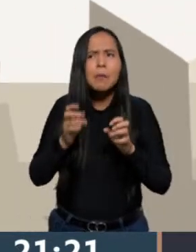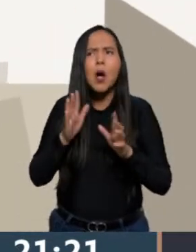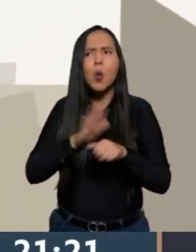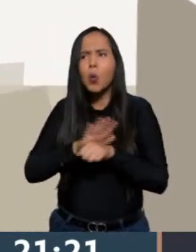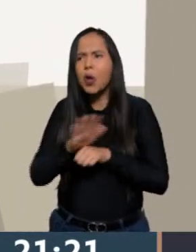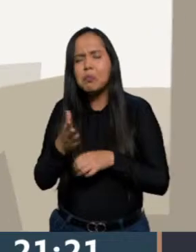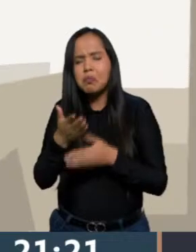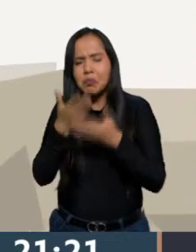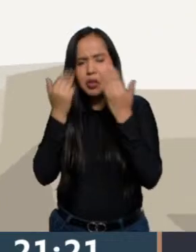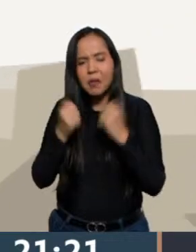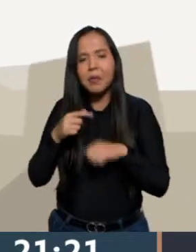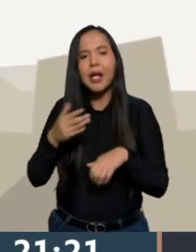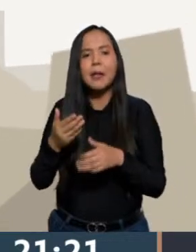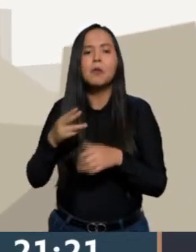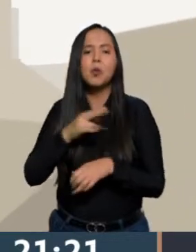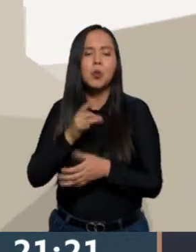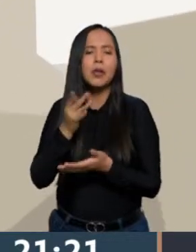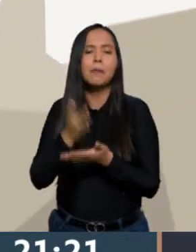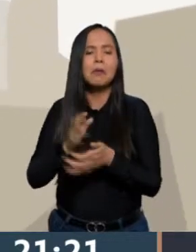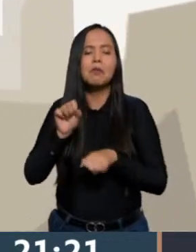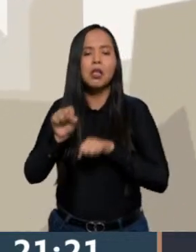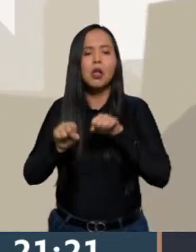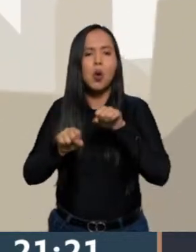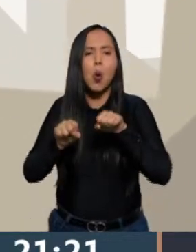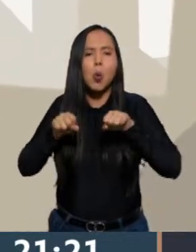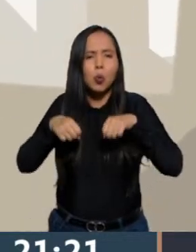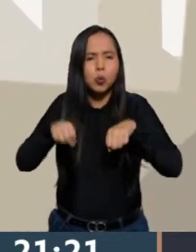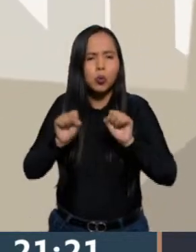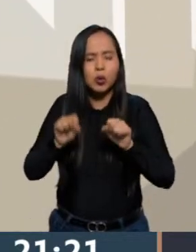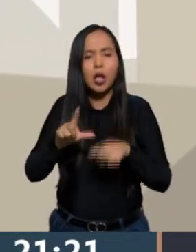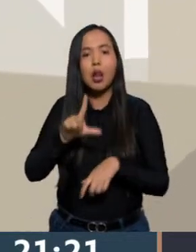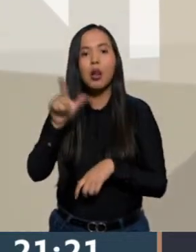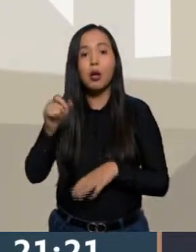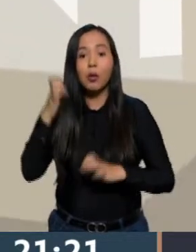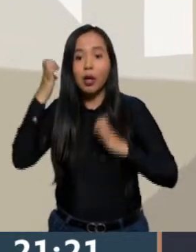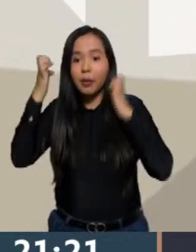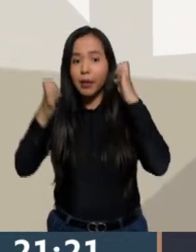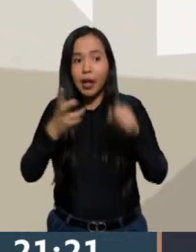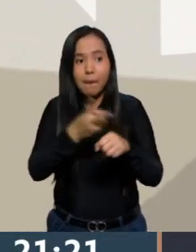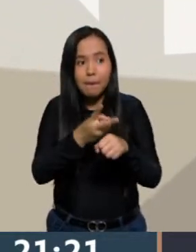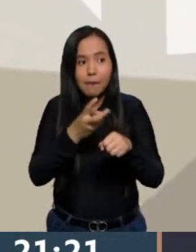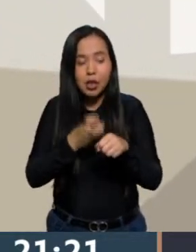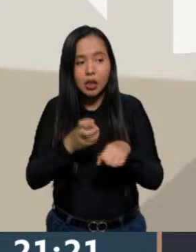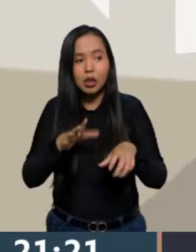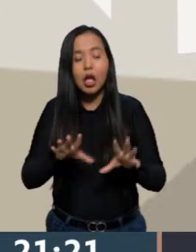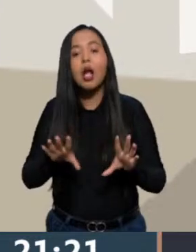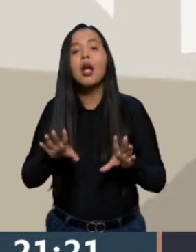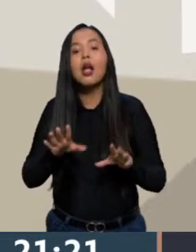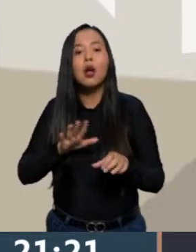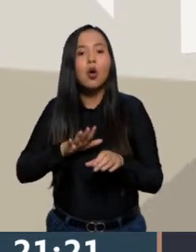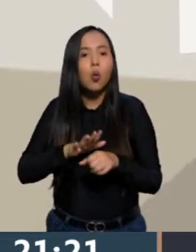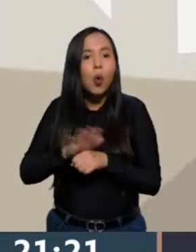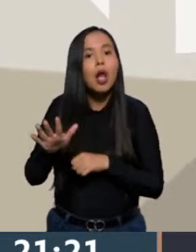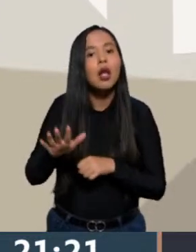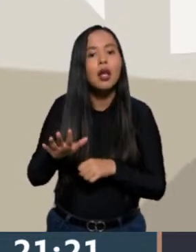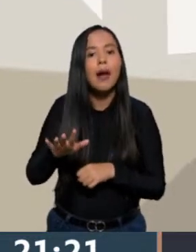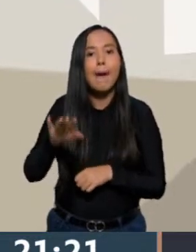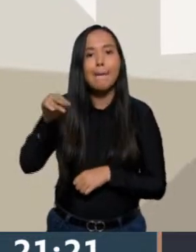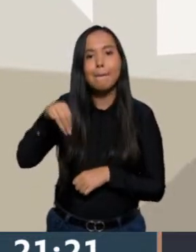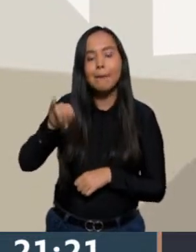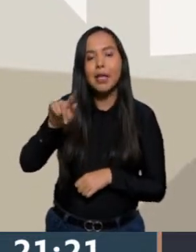sabíamos que era una rodada. Al día siguiente vemos que el evento al que se estaba convocando era este mitin en